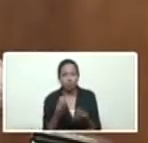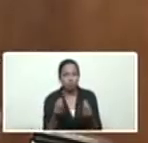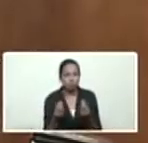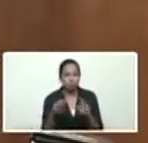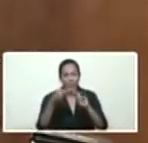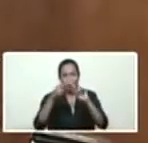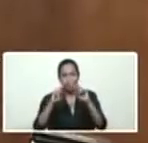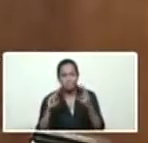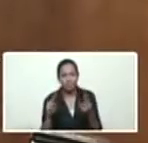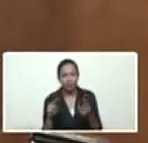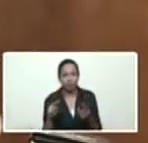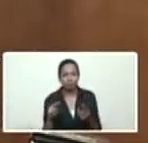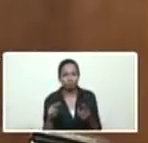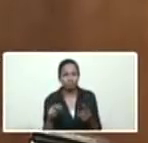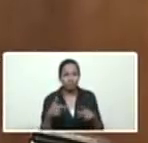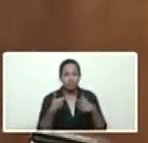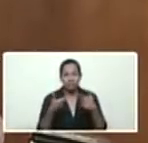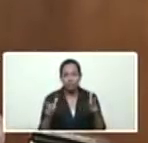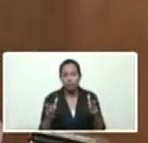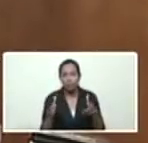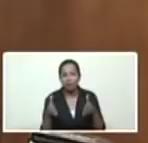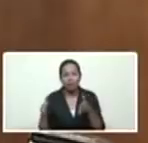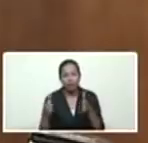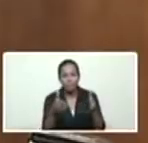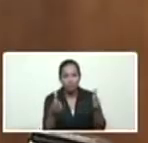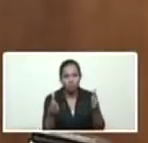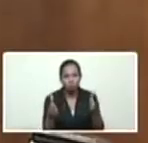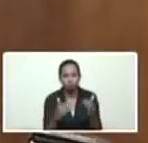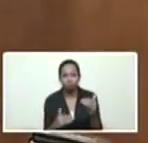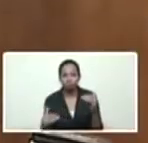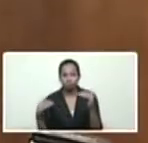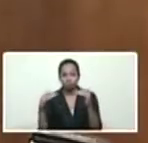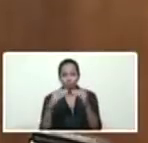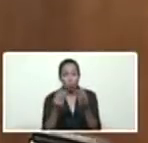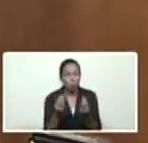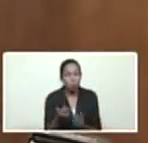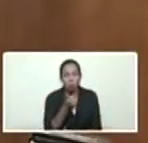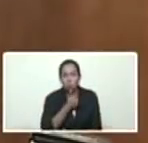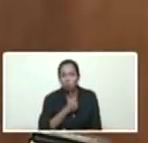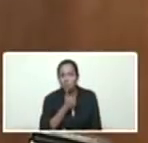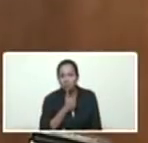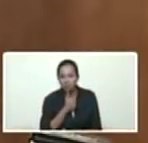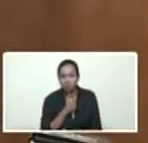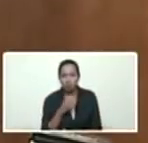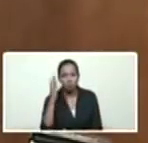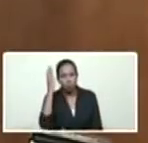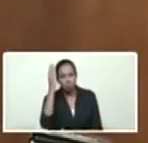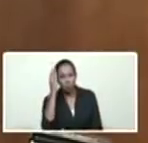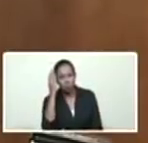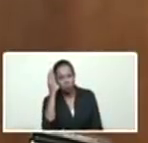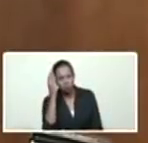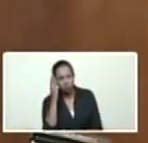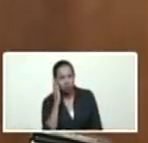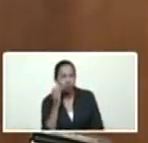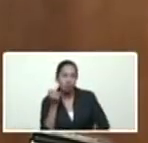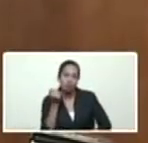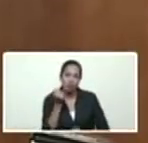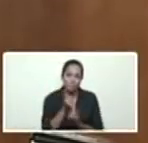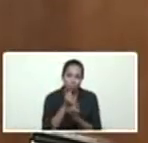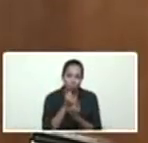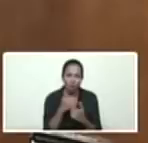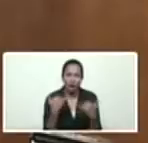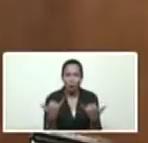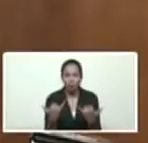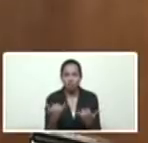despejando el camino estabilizando con mucha paciencia con mucha conciencia con mucha solidaridad es la hora de la